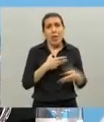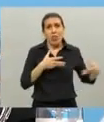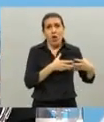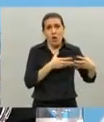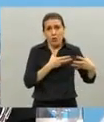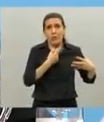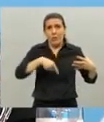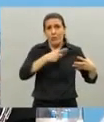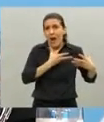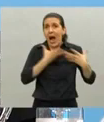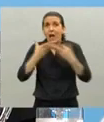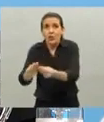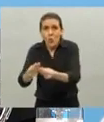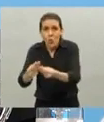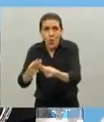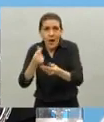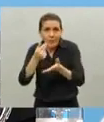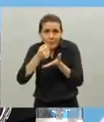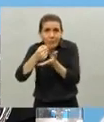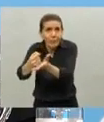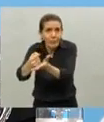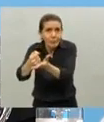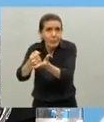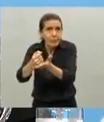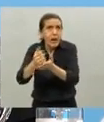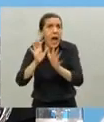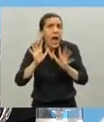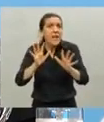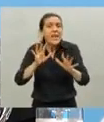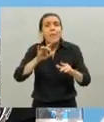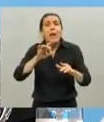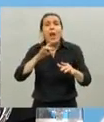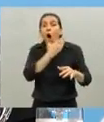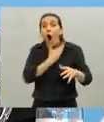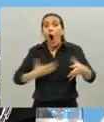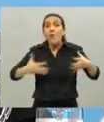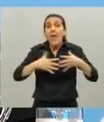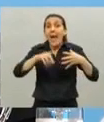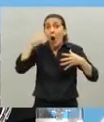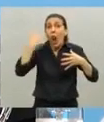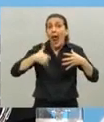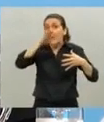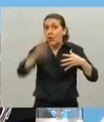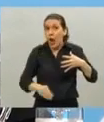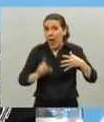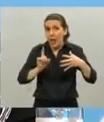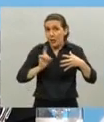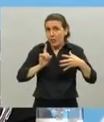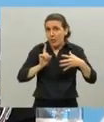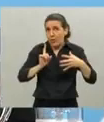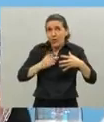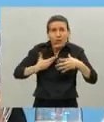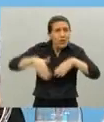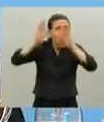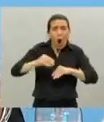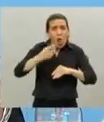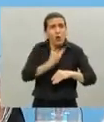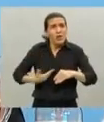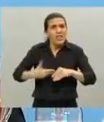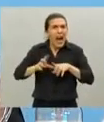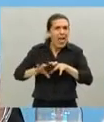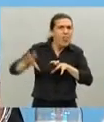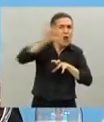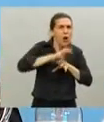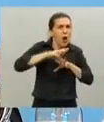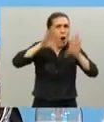y en verdad es todos los estados no solo el Estado Nacional entonces yo quiero que entiendan